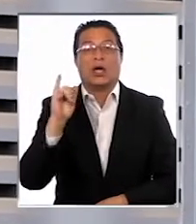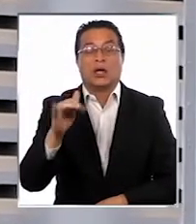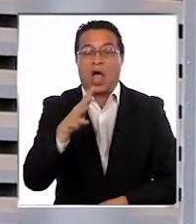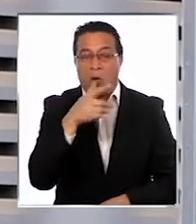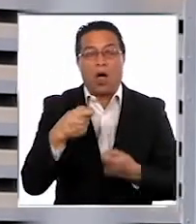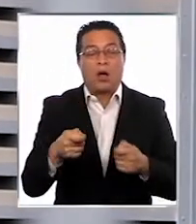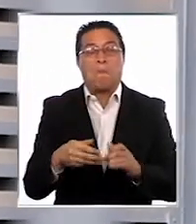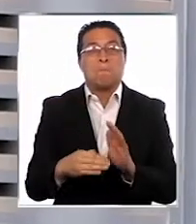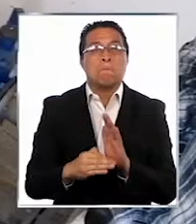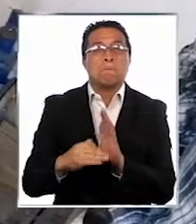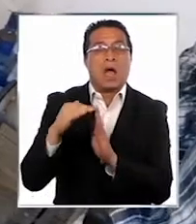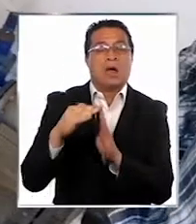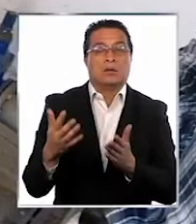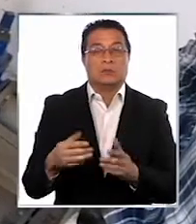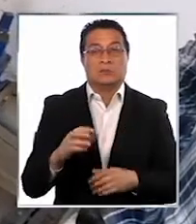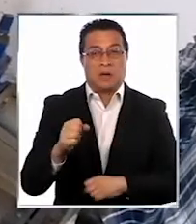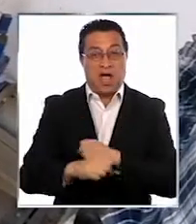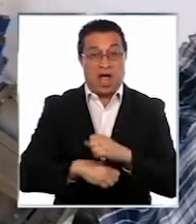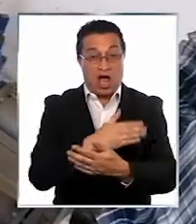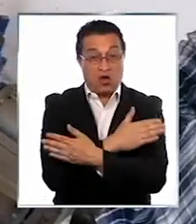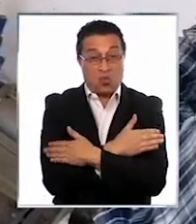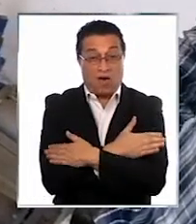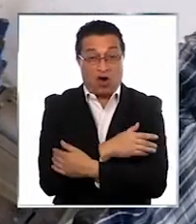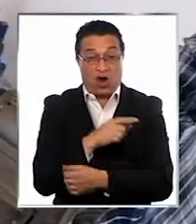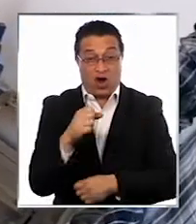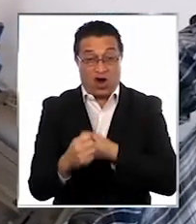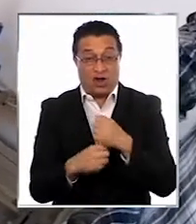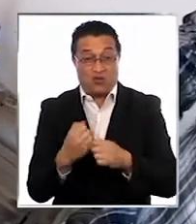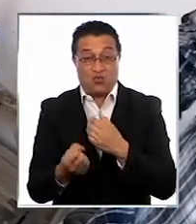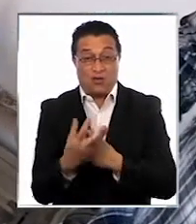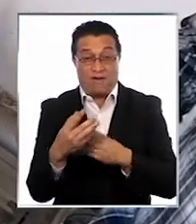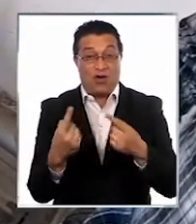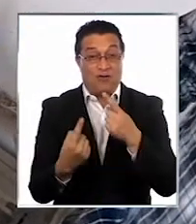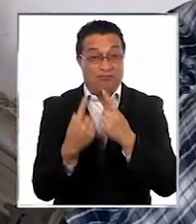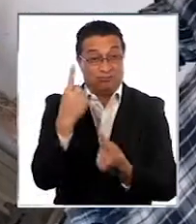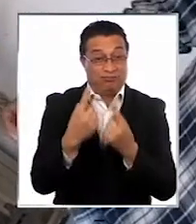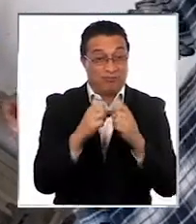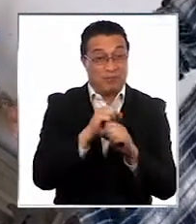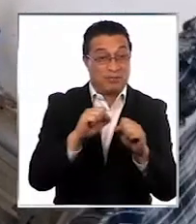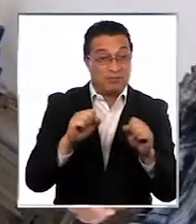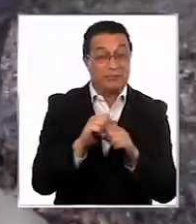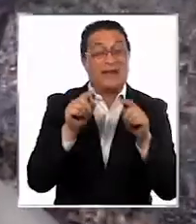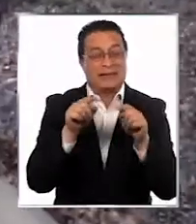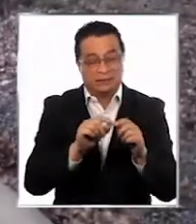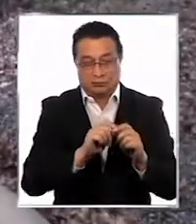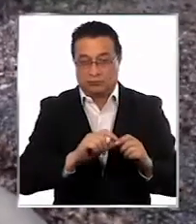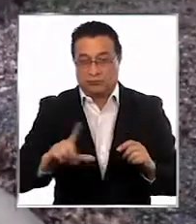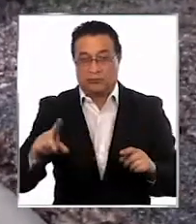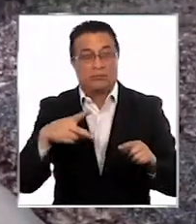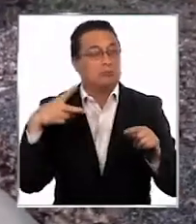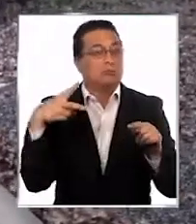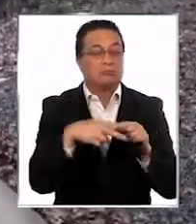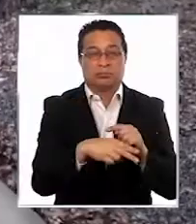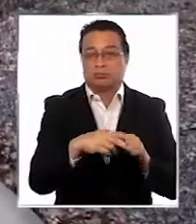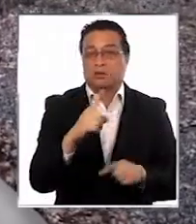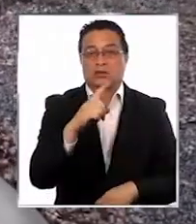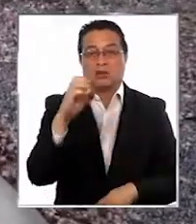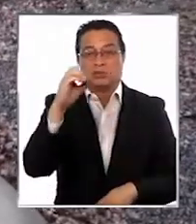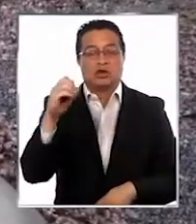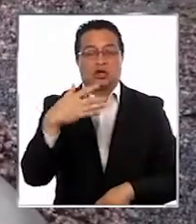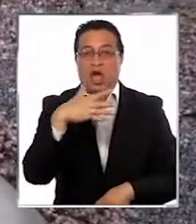empezó como en el año nuevo. Ese día se cortó totalmente el agua.